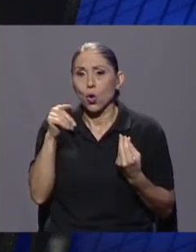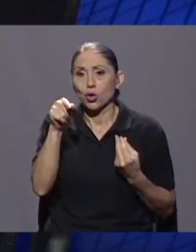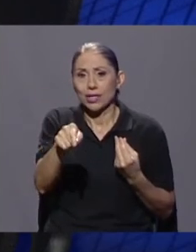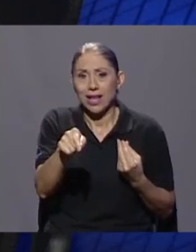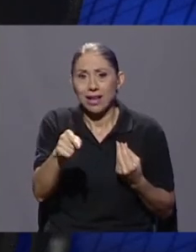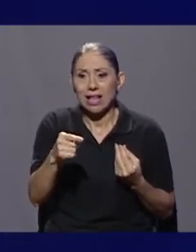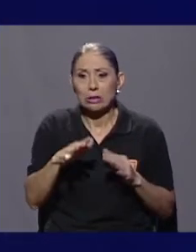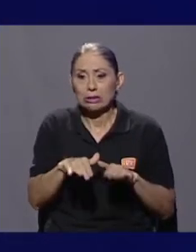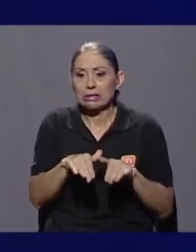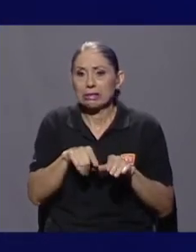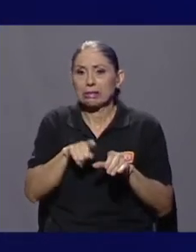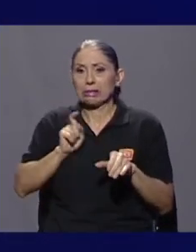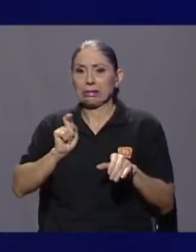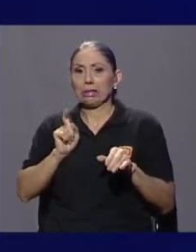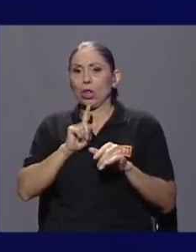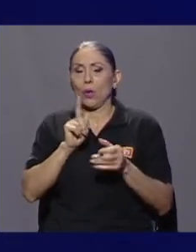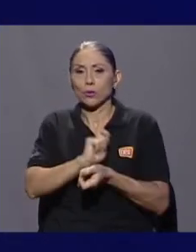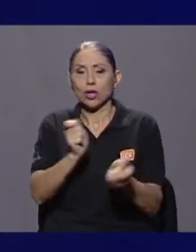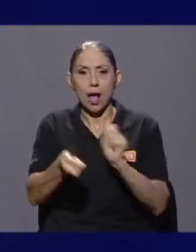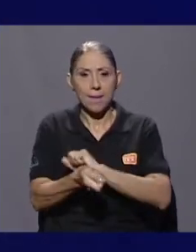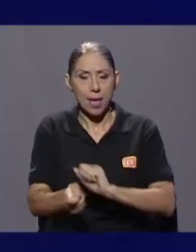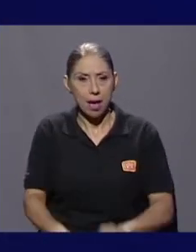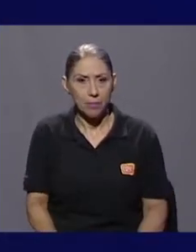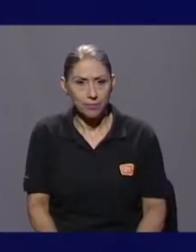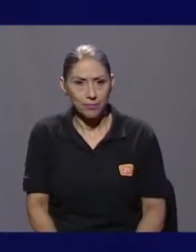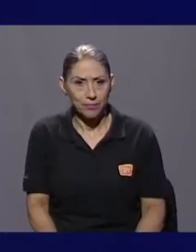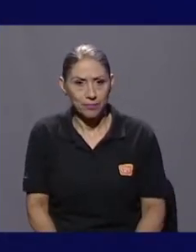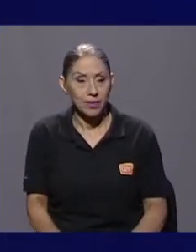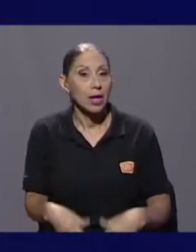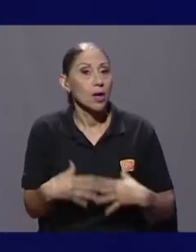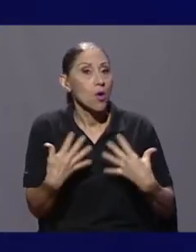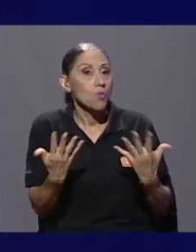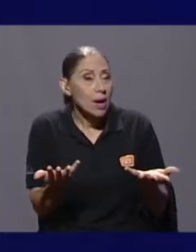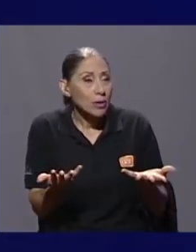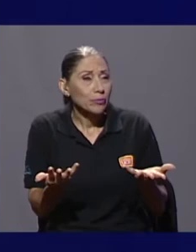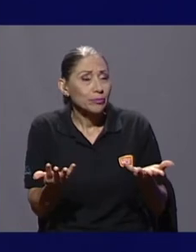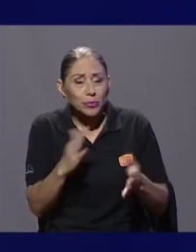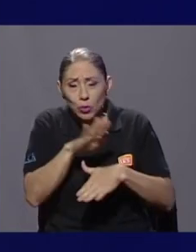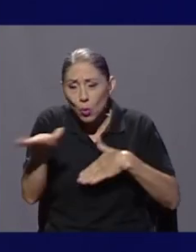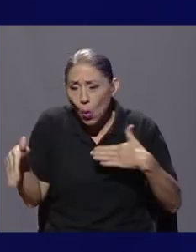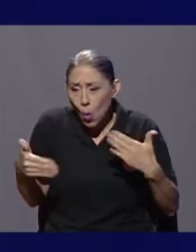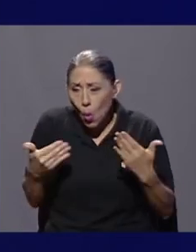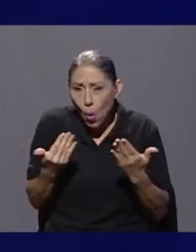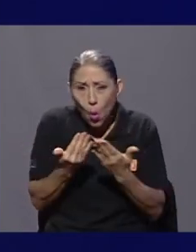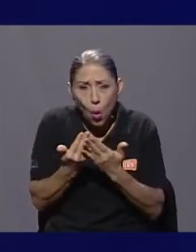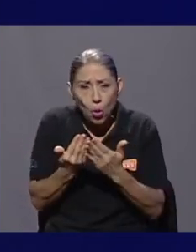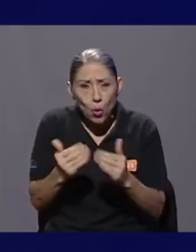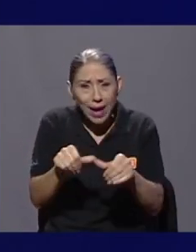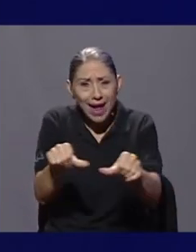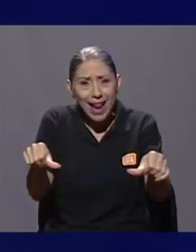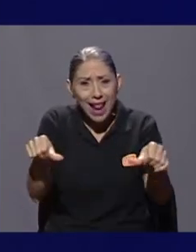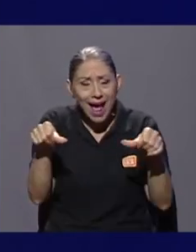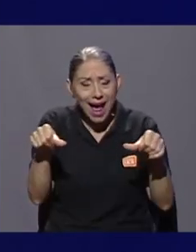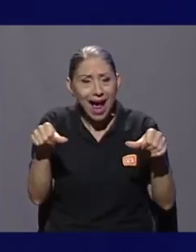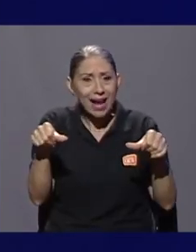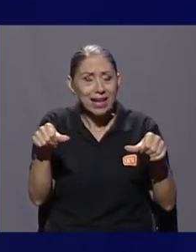cambiado. Sin duda alguna, el universo de la administración pública es